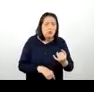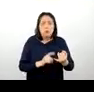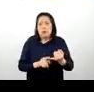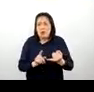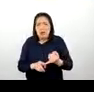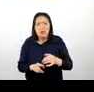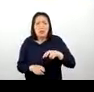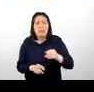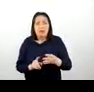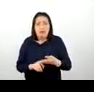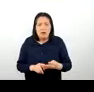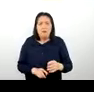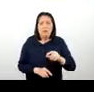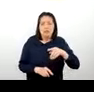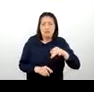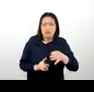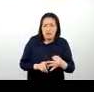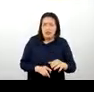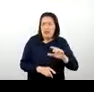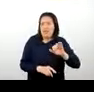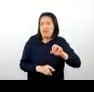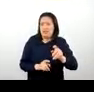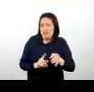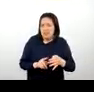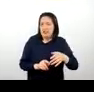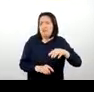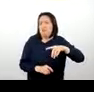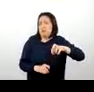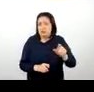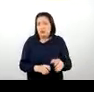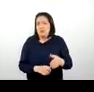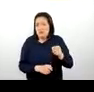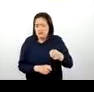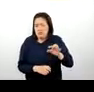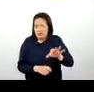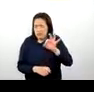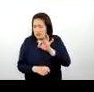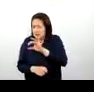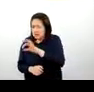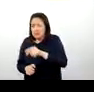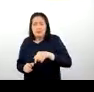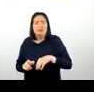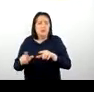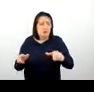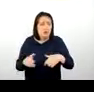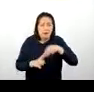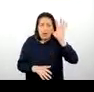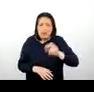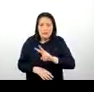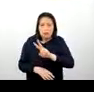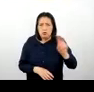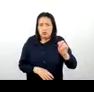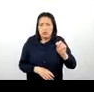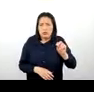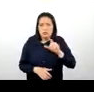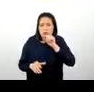Chiquintirca, Cajadela y Puerto Naranjal, en la cual ya se ha identificado a nivel de la región más de 200 especies